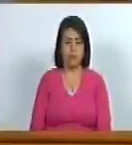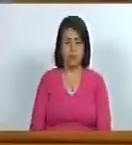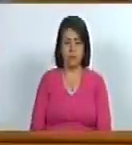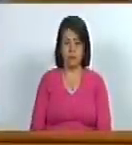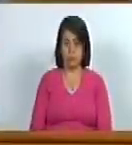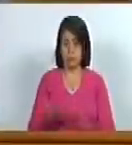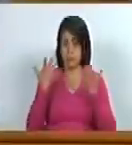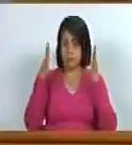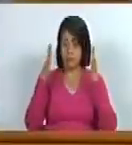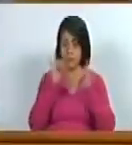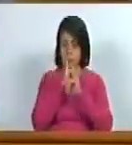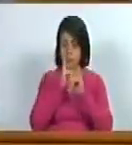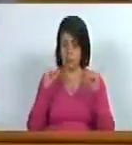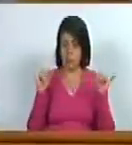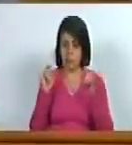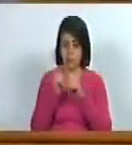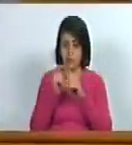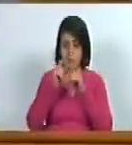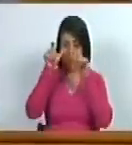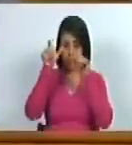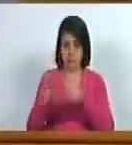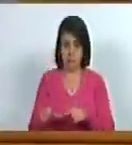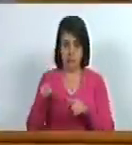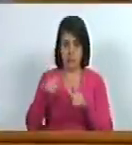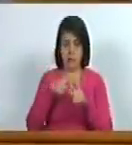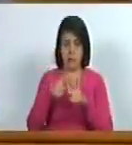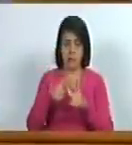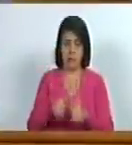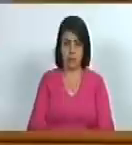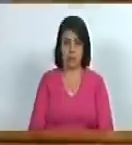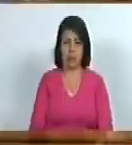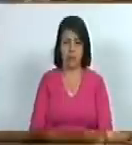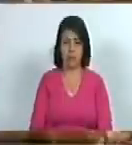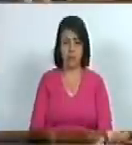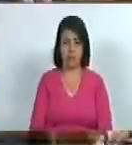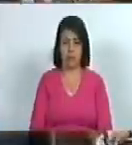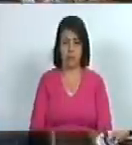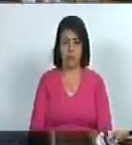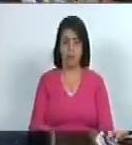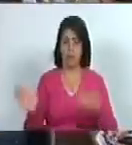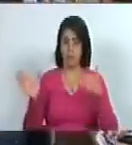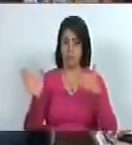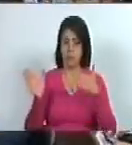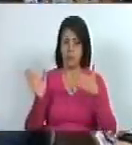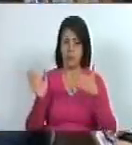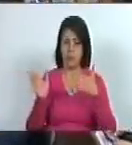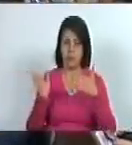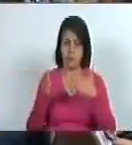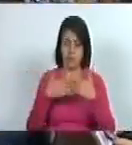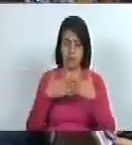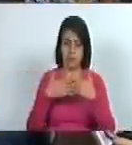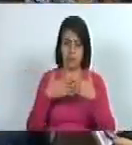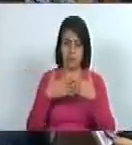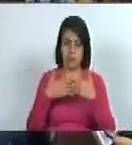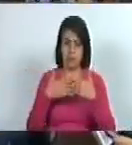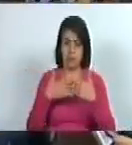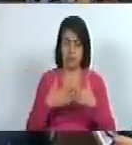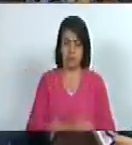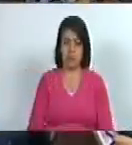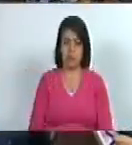no hay nadie más a la tarde la danza de la palabra en este punto se va a cerrar se cierra